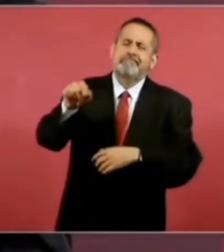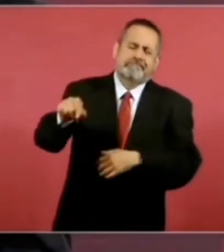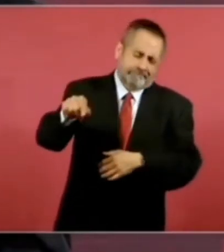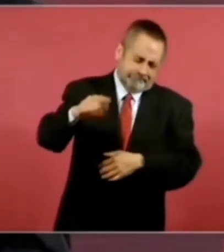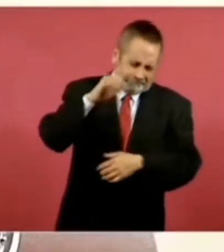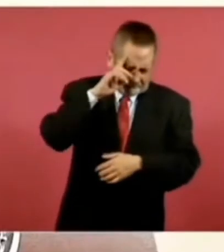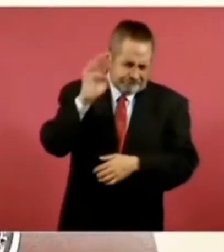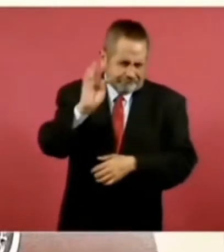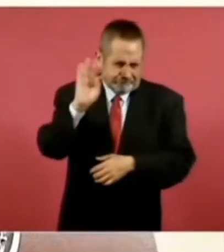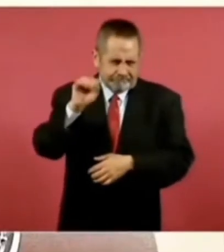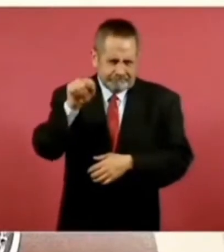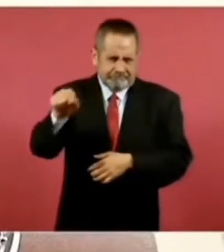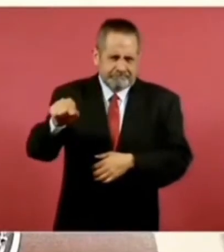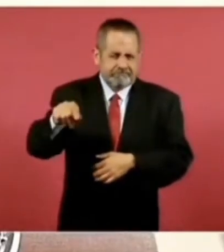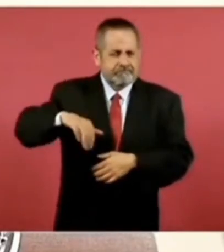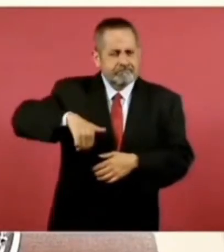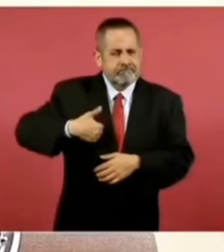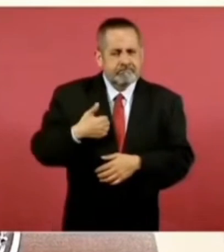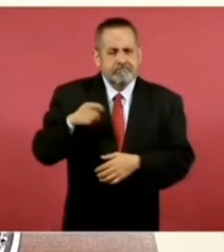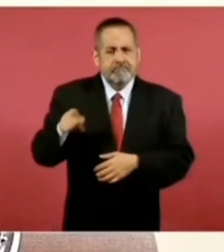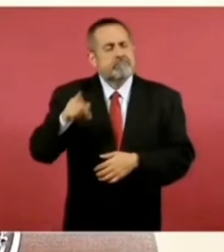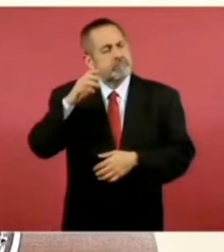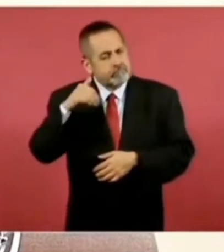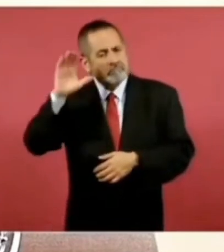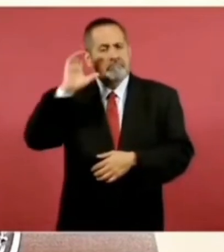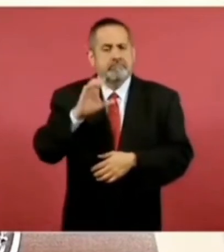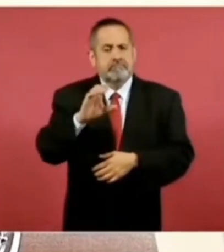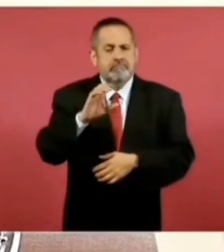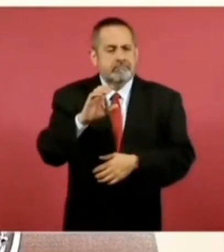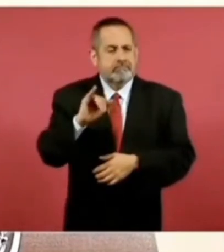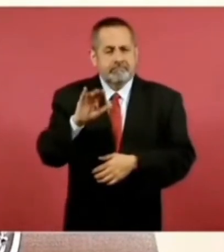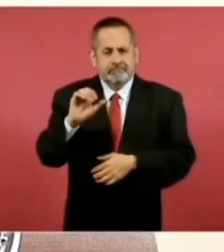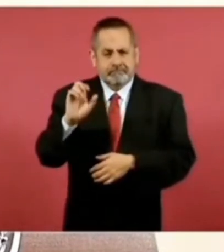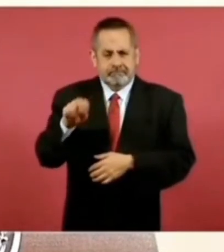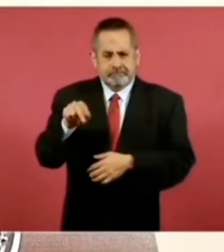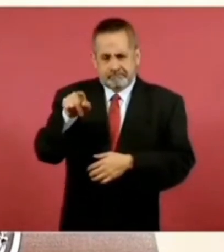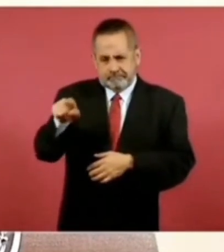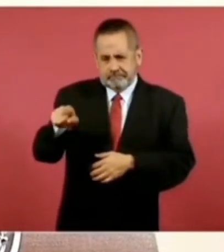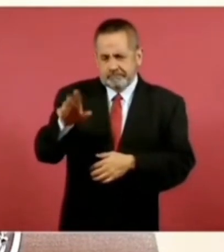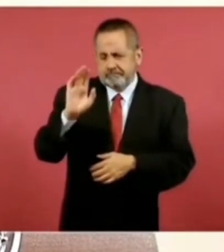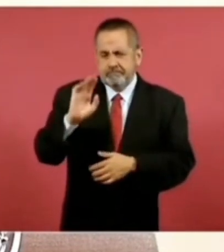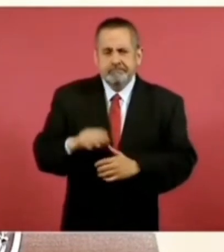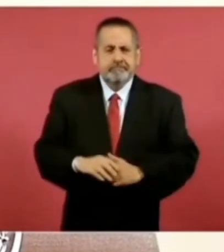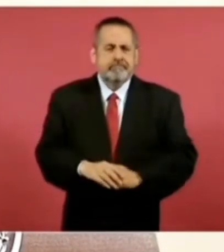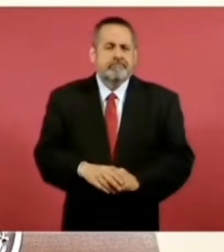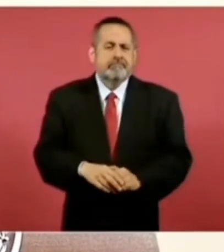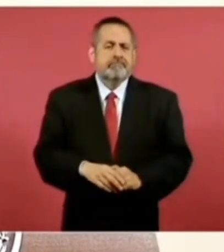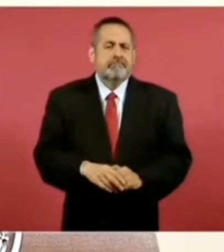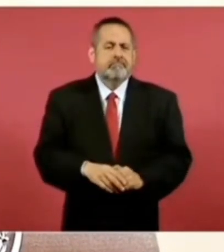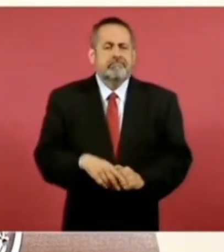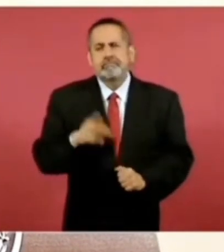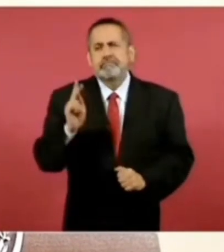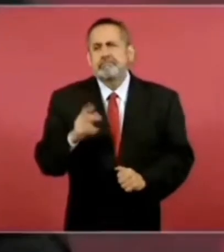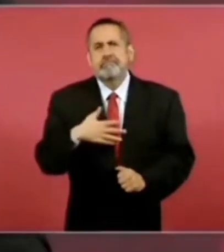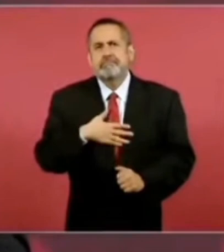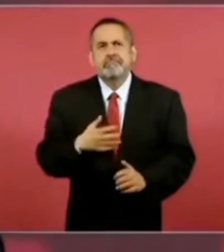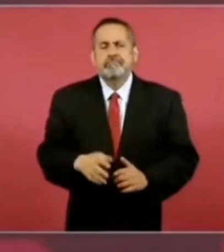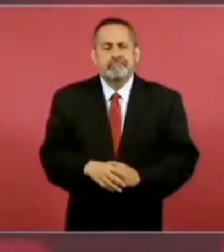lo que era el sexenio, pero